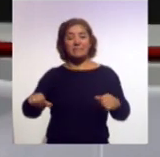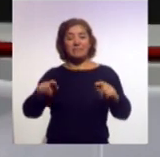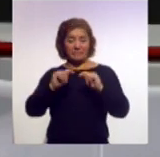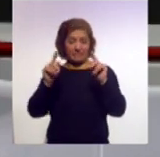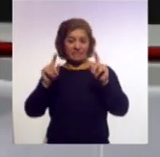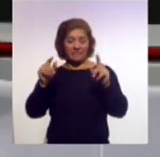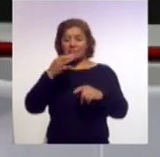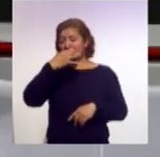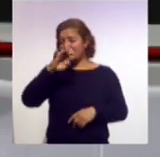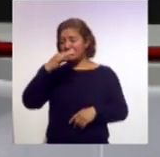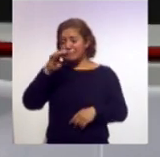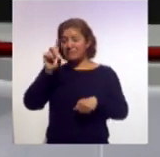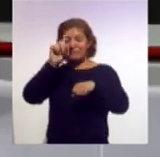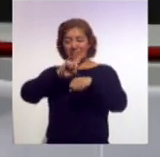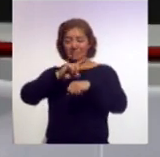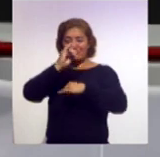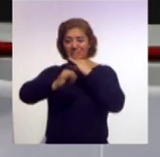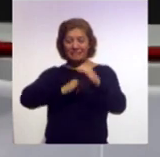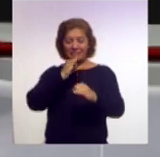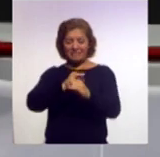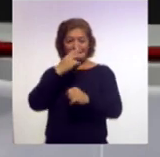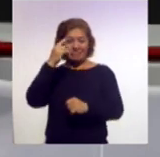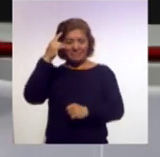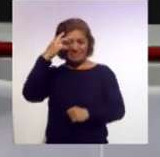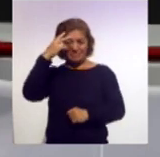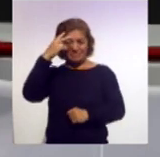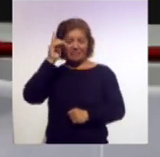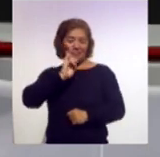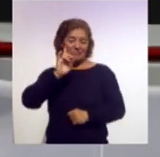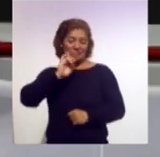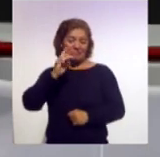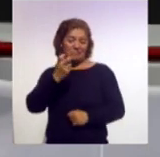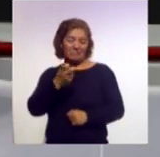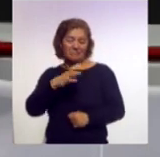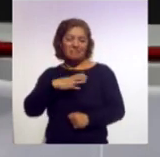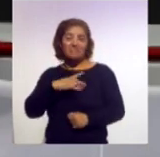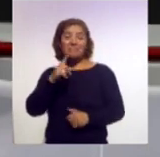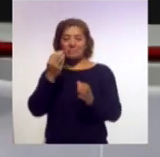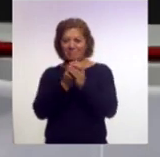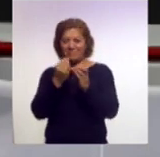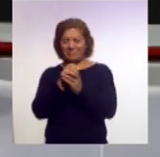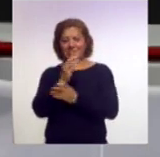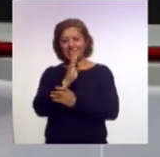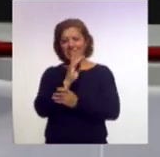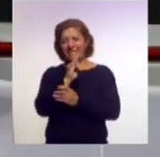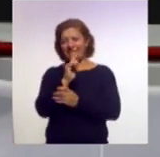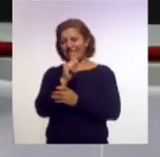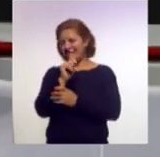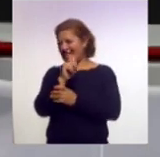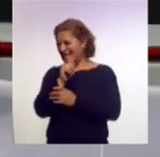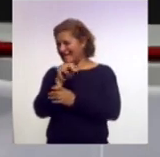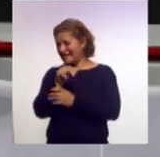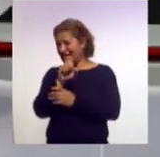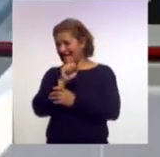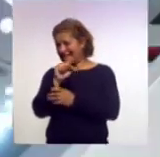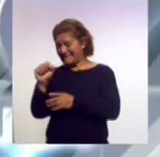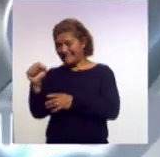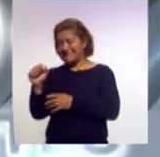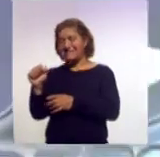conmemorar el Día Internacional de la Mujer y esto fue lo que sucedió en una megaclase de fitness Zumba en Teclanoca.